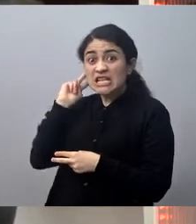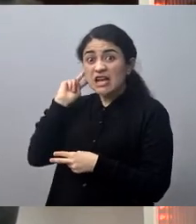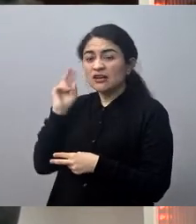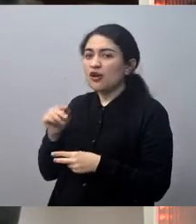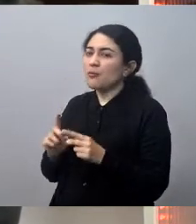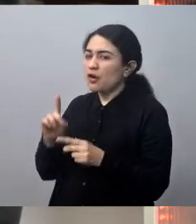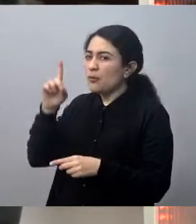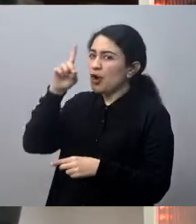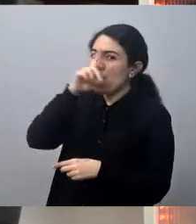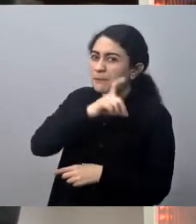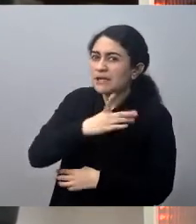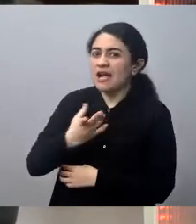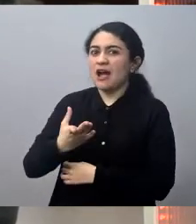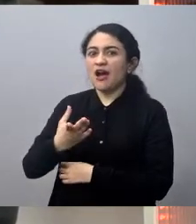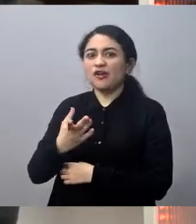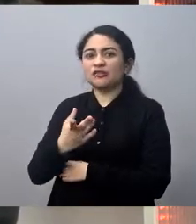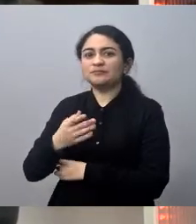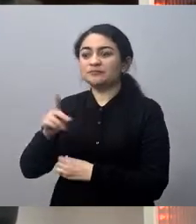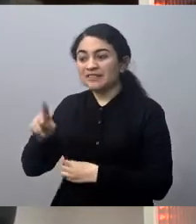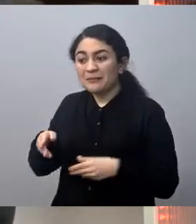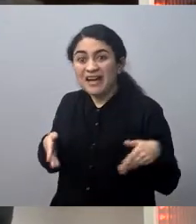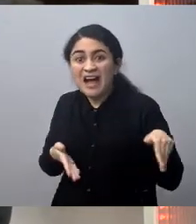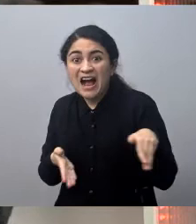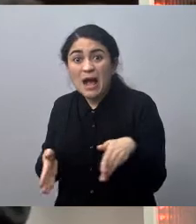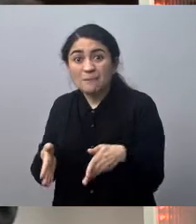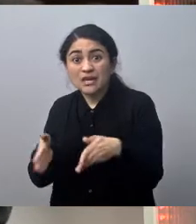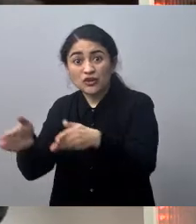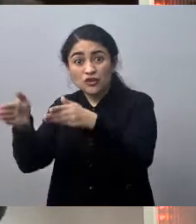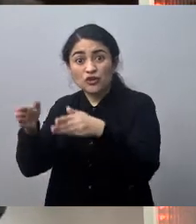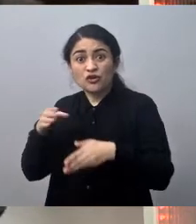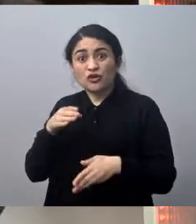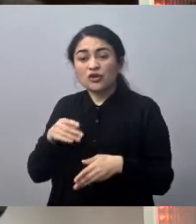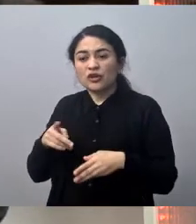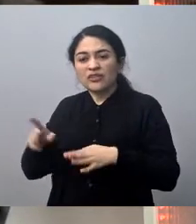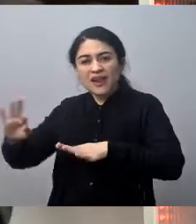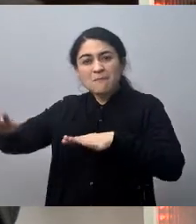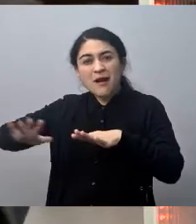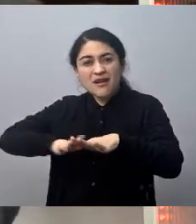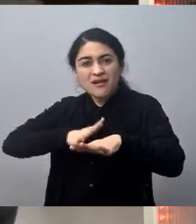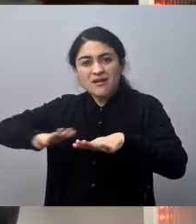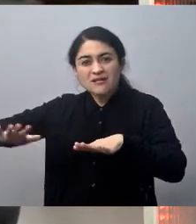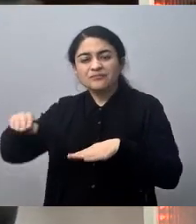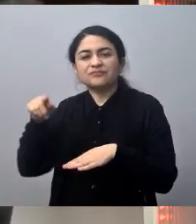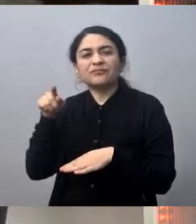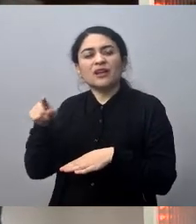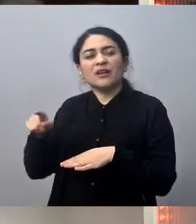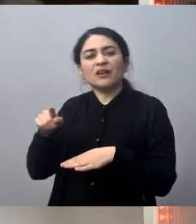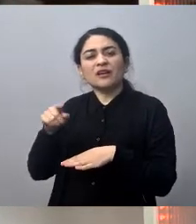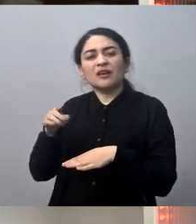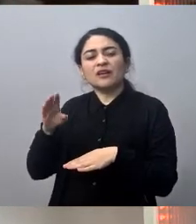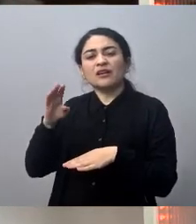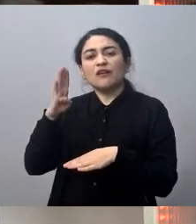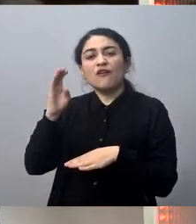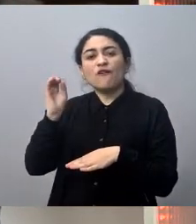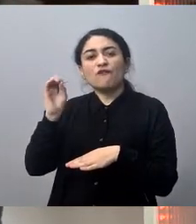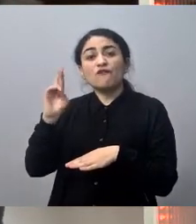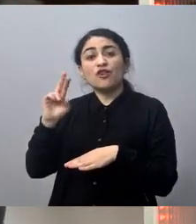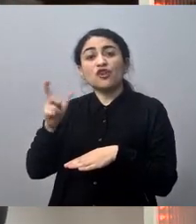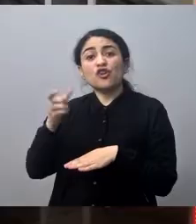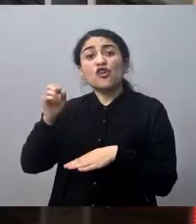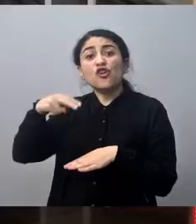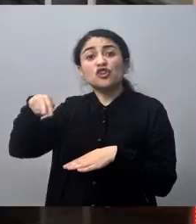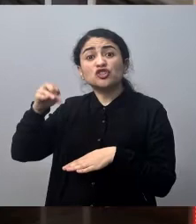todos saben lo que pasa con la entrega del camino, que es el camino borde costero, la avenida Borgoña de mejoramiento. ¿Por qué es tan